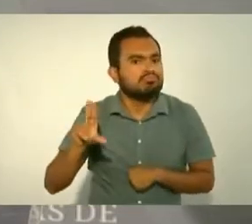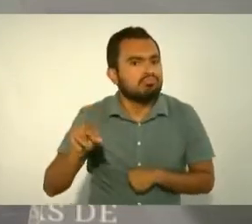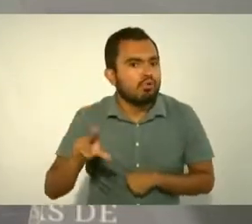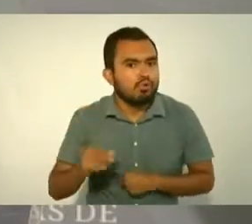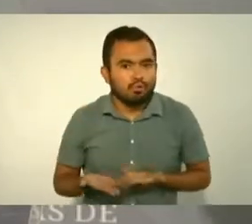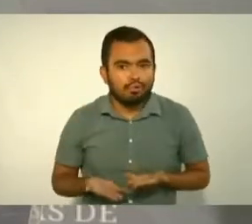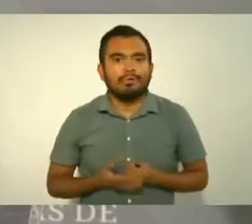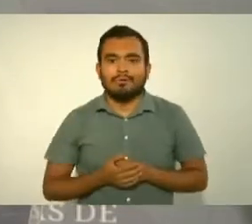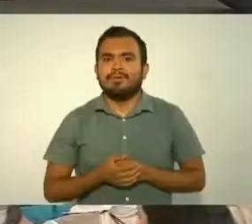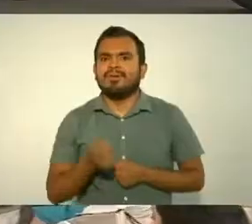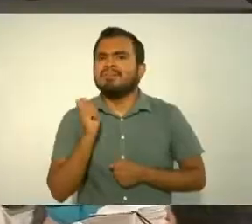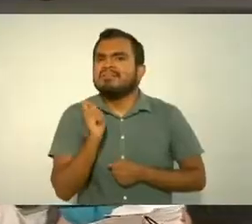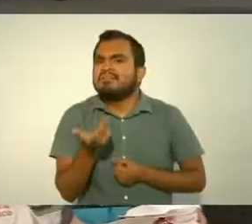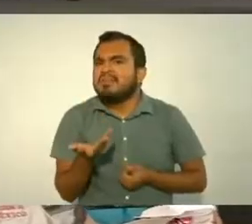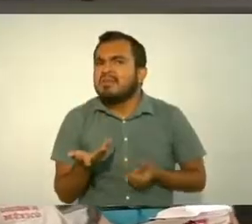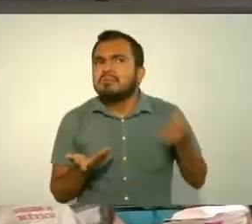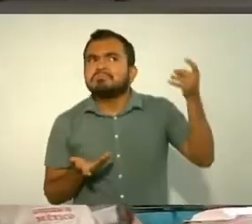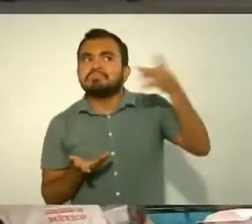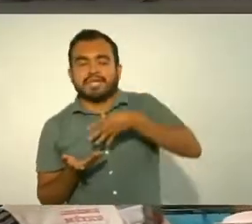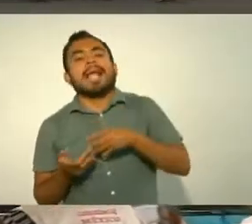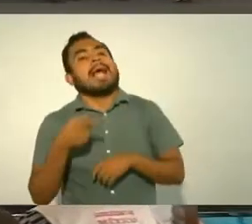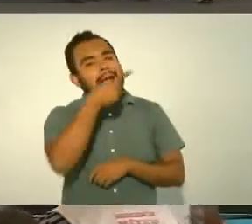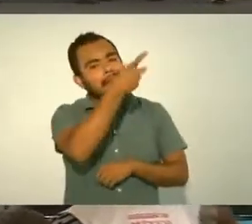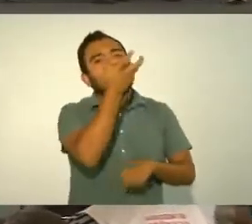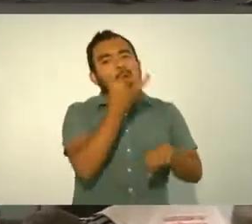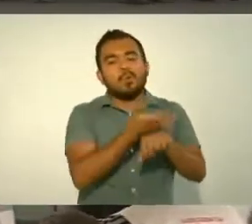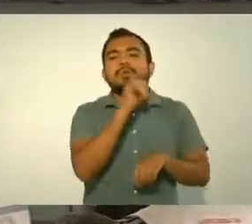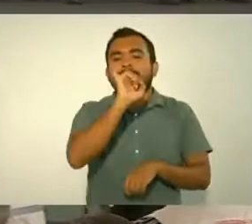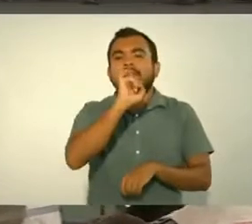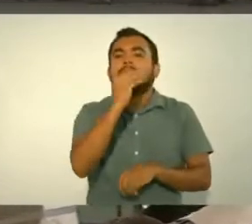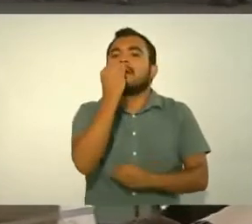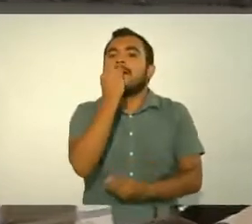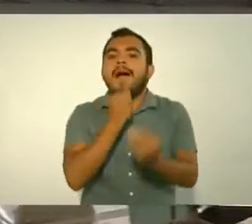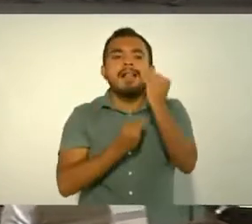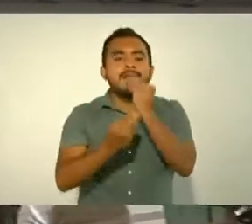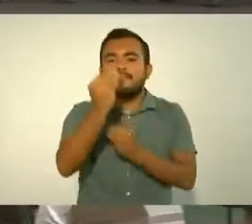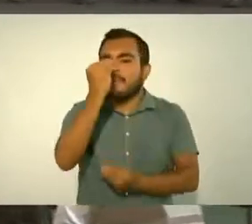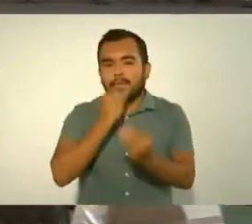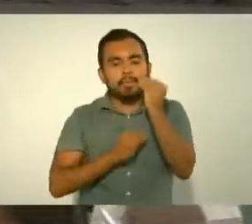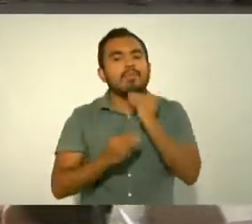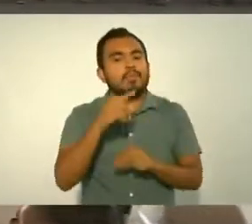en los alimentos ahí